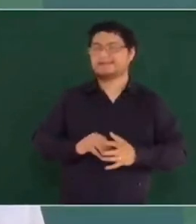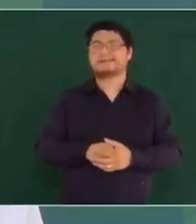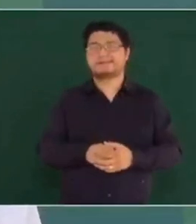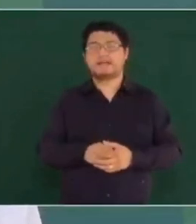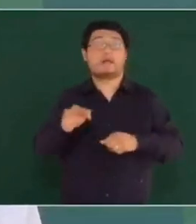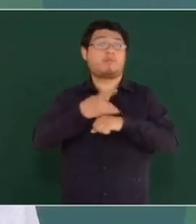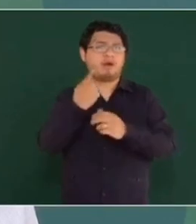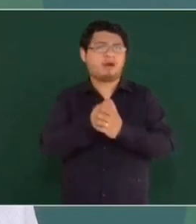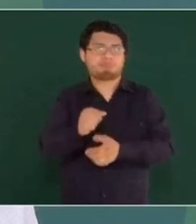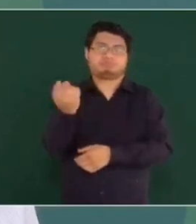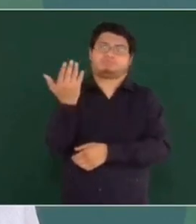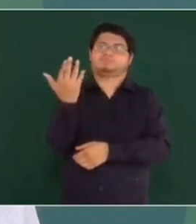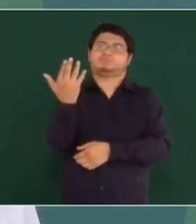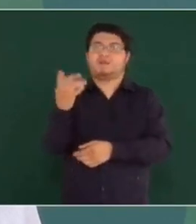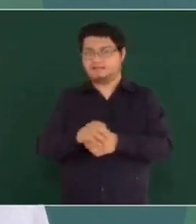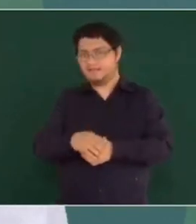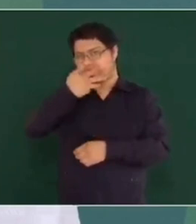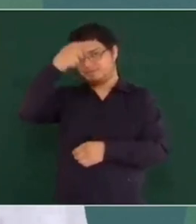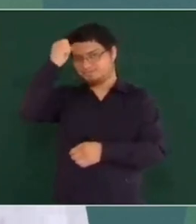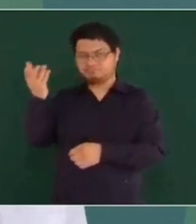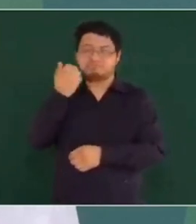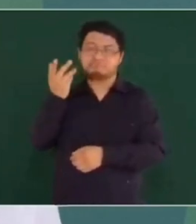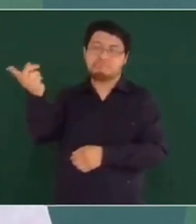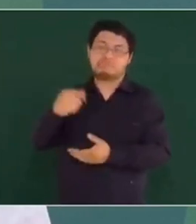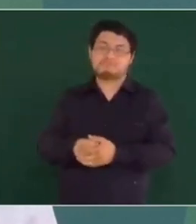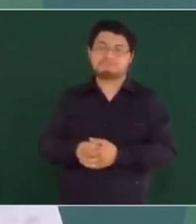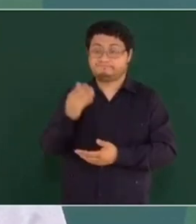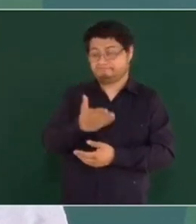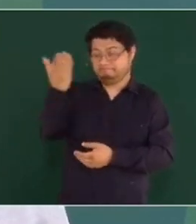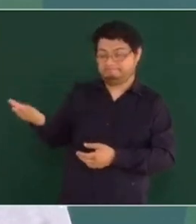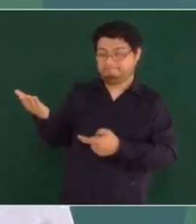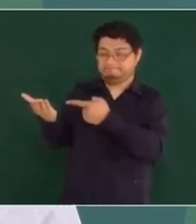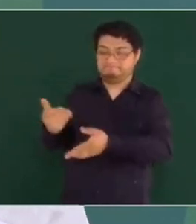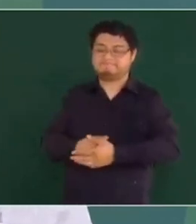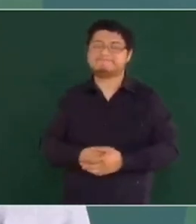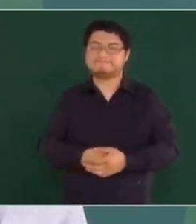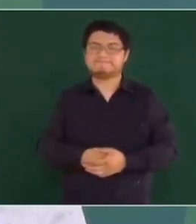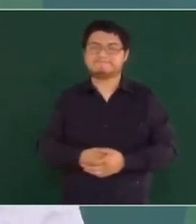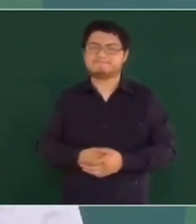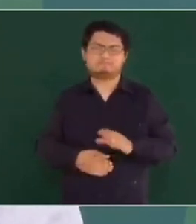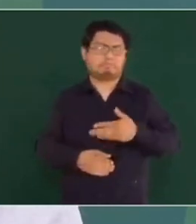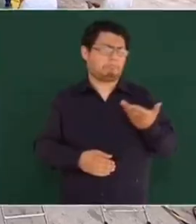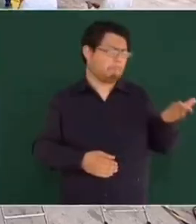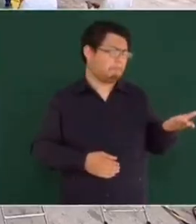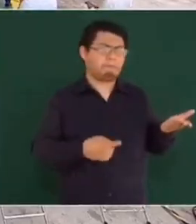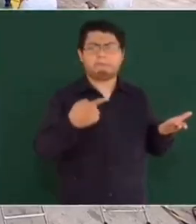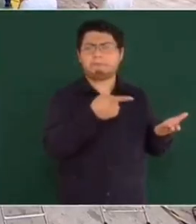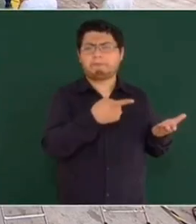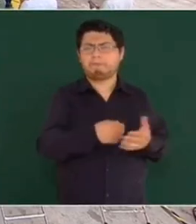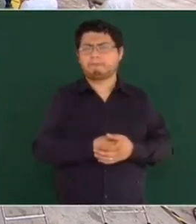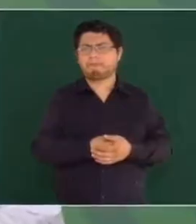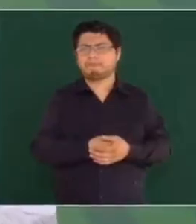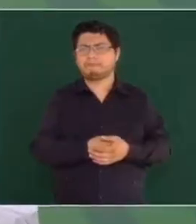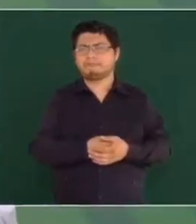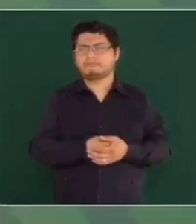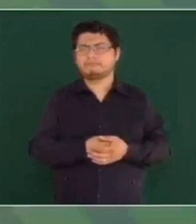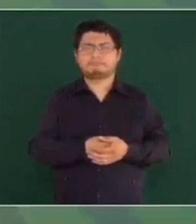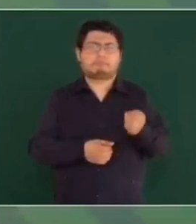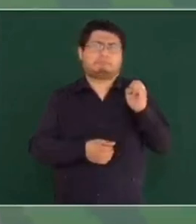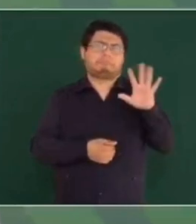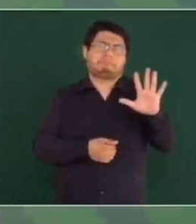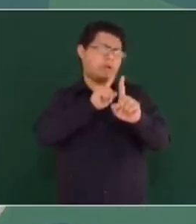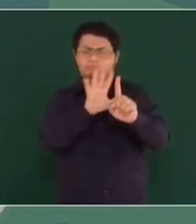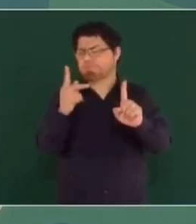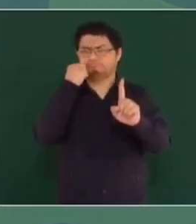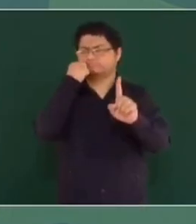pues sí, como 50 En el flanco derecho Acá nada más Como 5